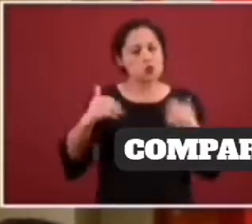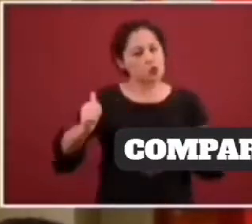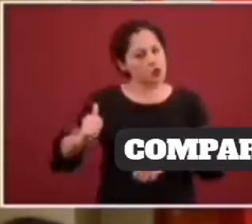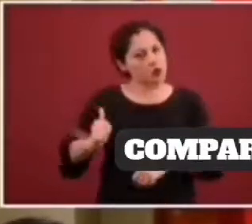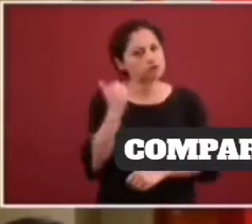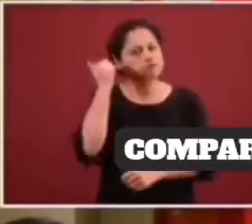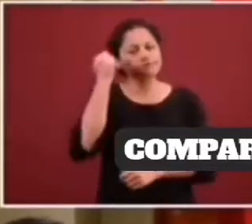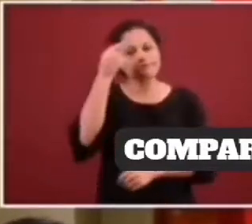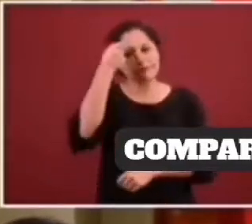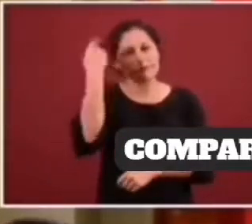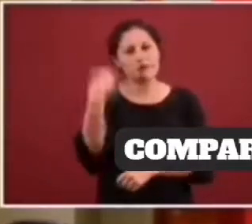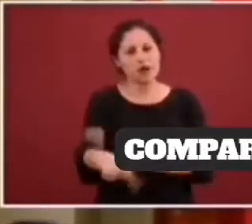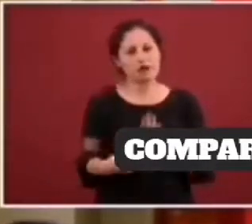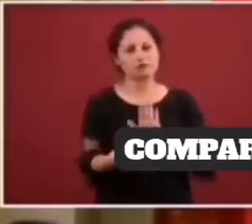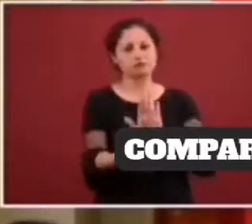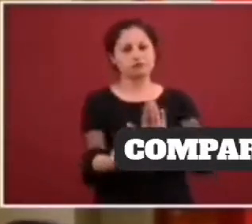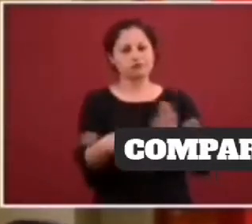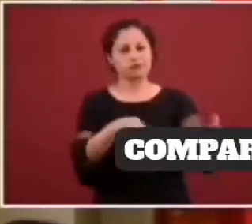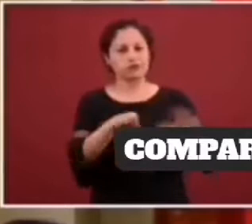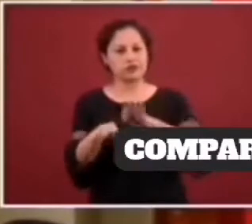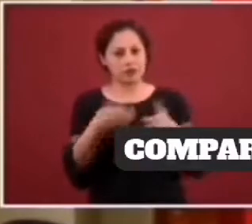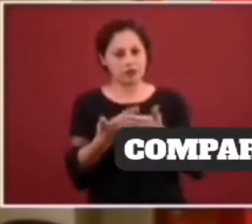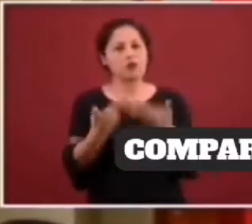pues van a hablar por sí mismos.